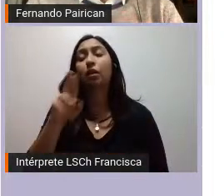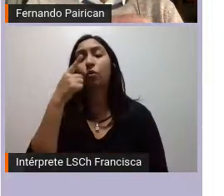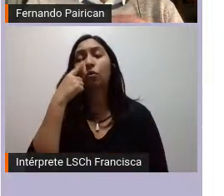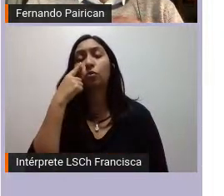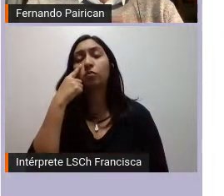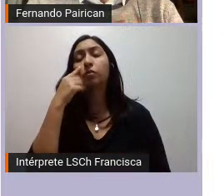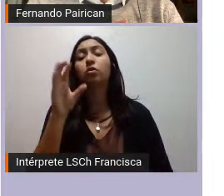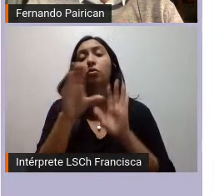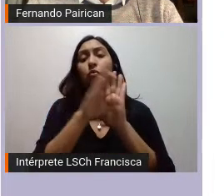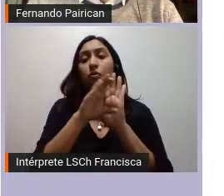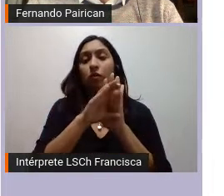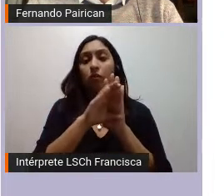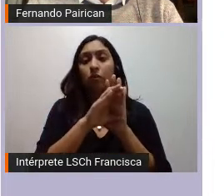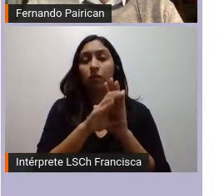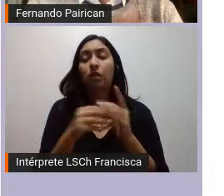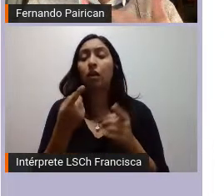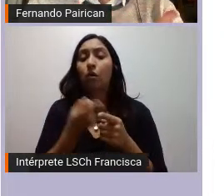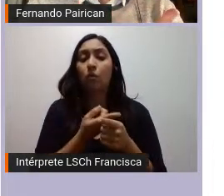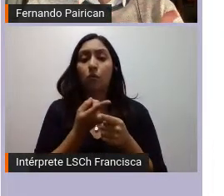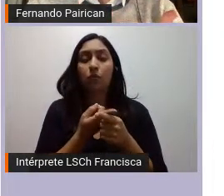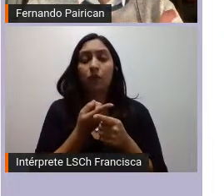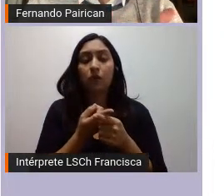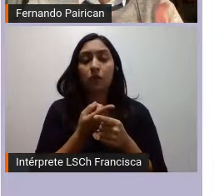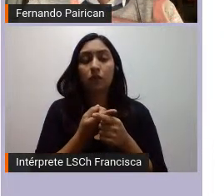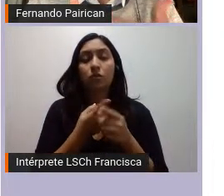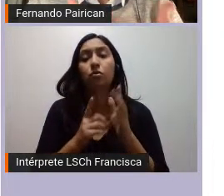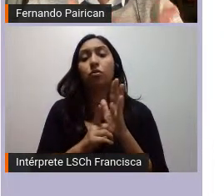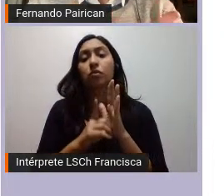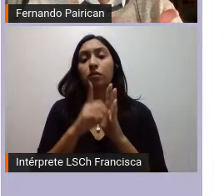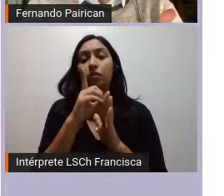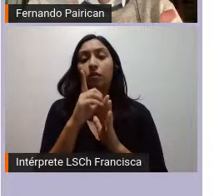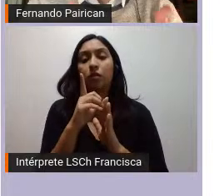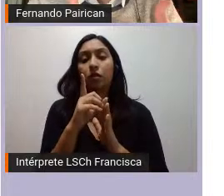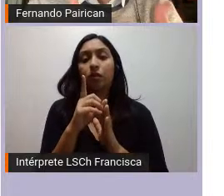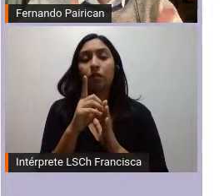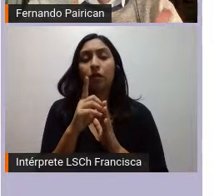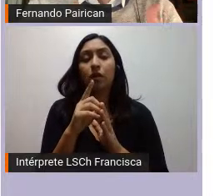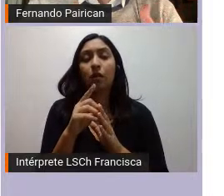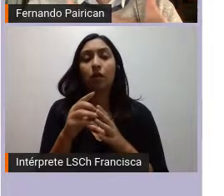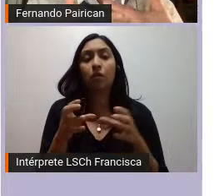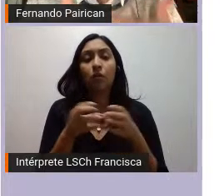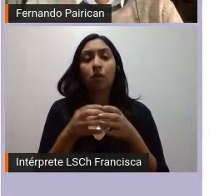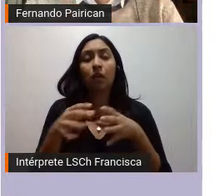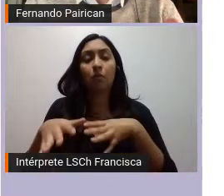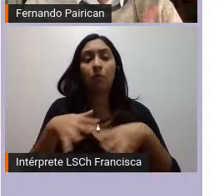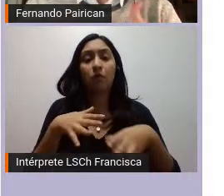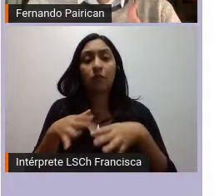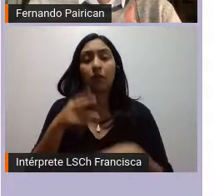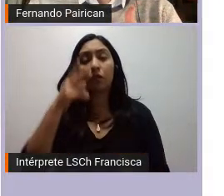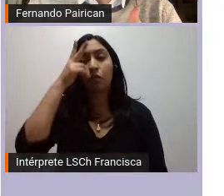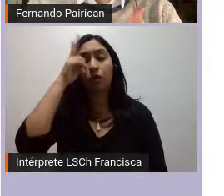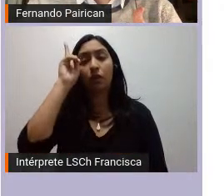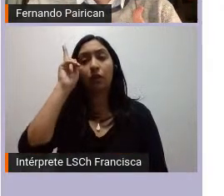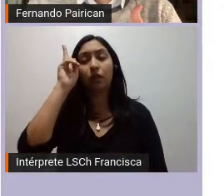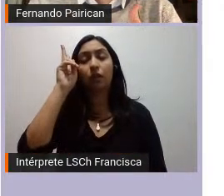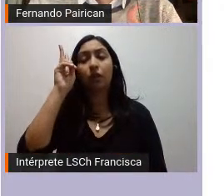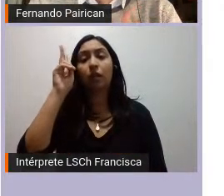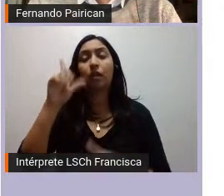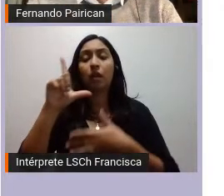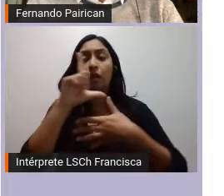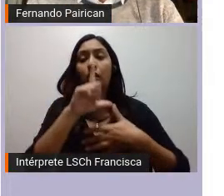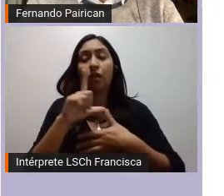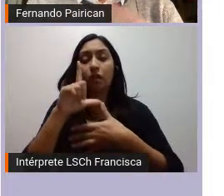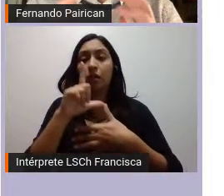debates van a alguna manera a desarrollarse por el movimiento indígena latinoamericano, el movimiento mapuche en